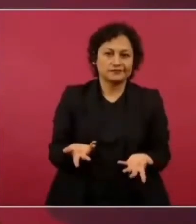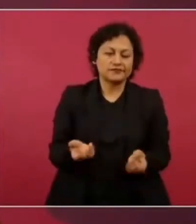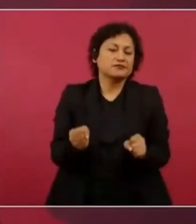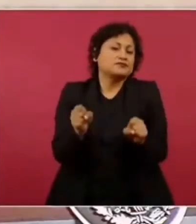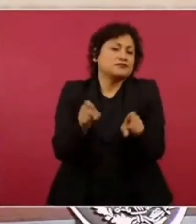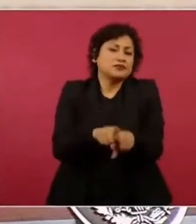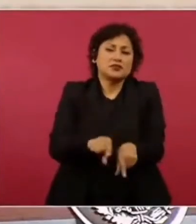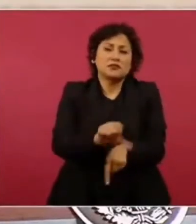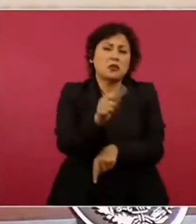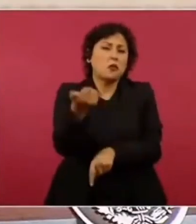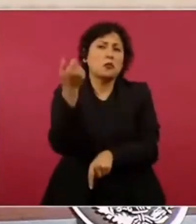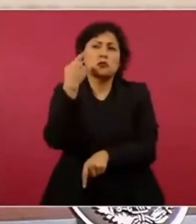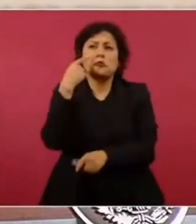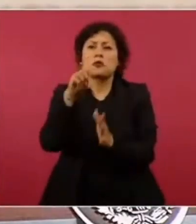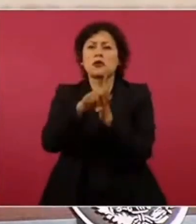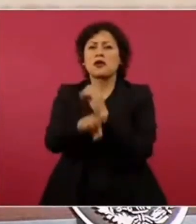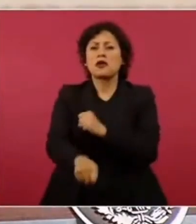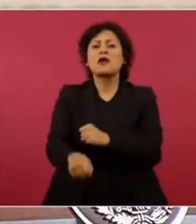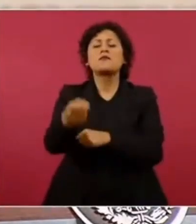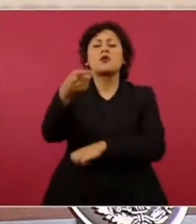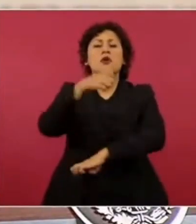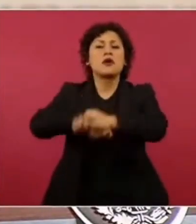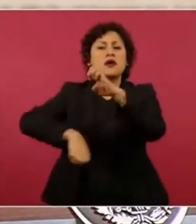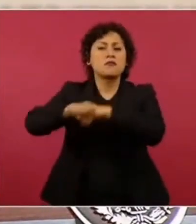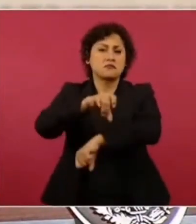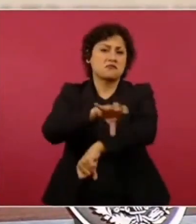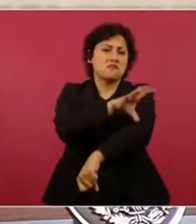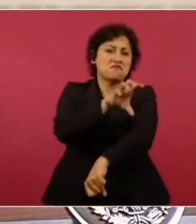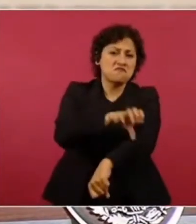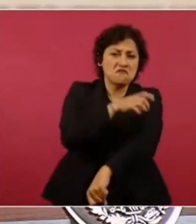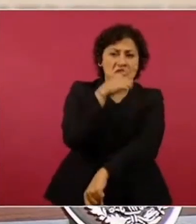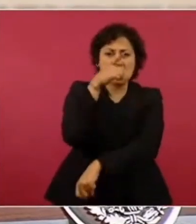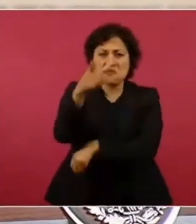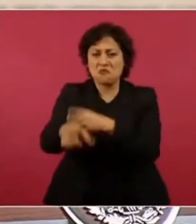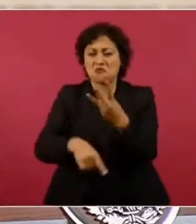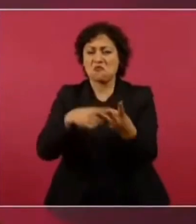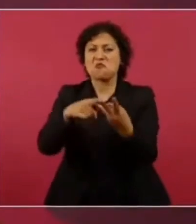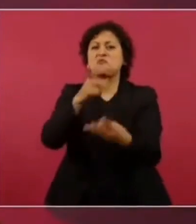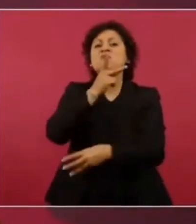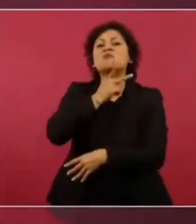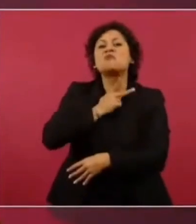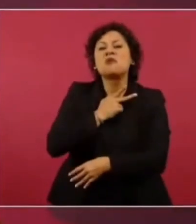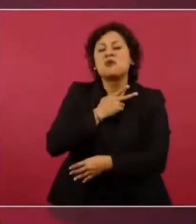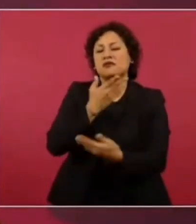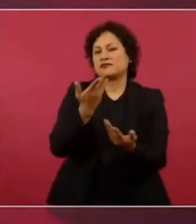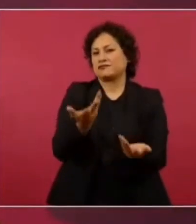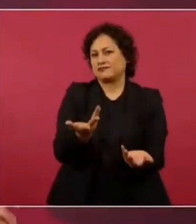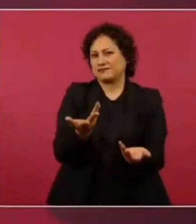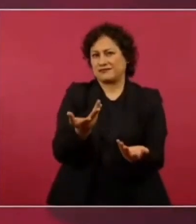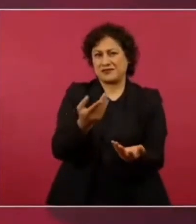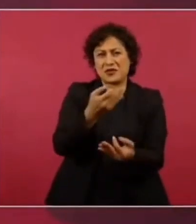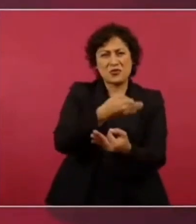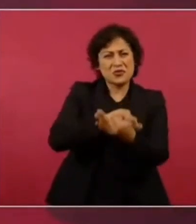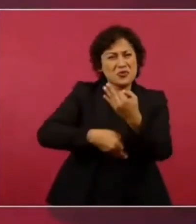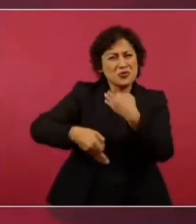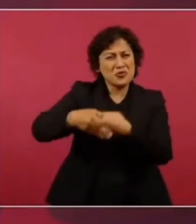eléctrica así el petróleo así todo entonces